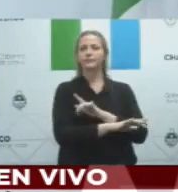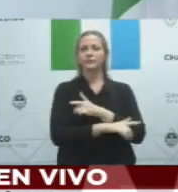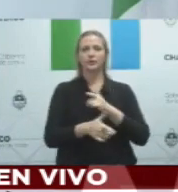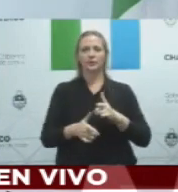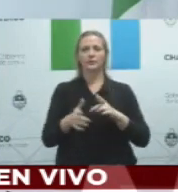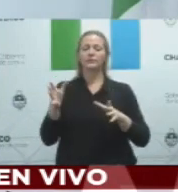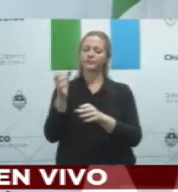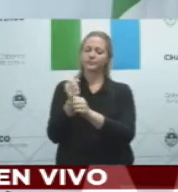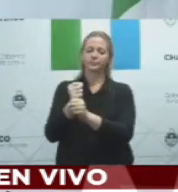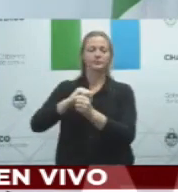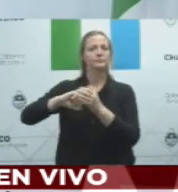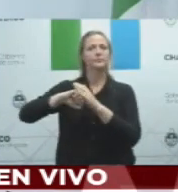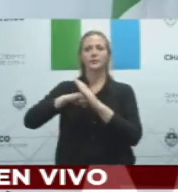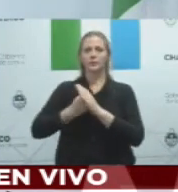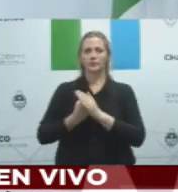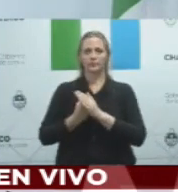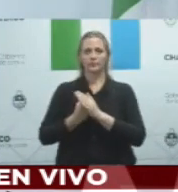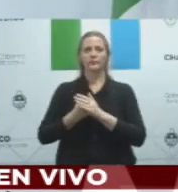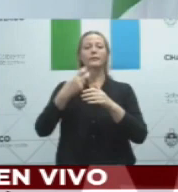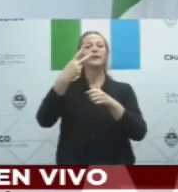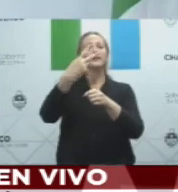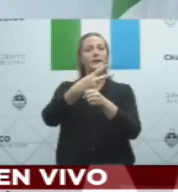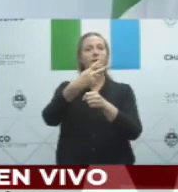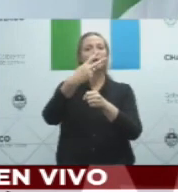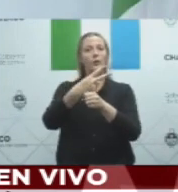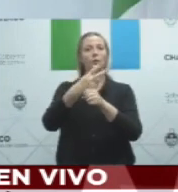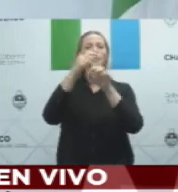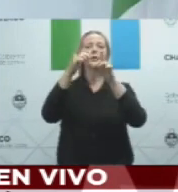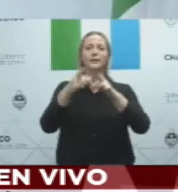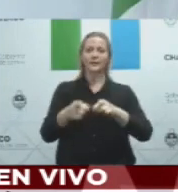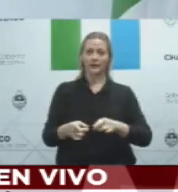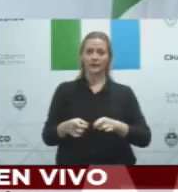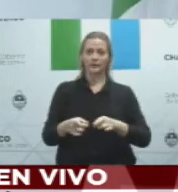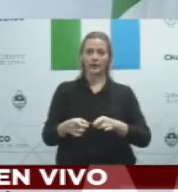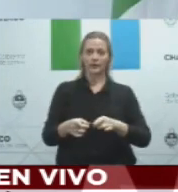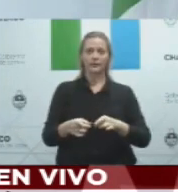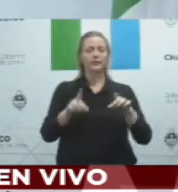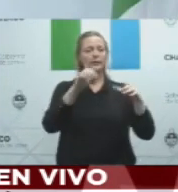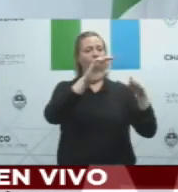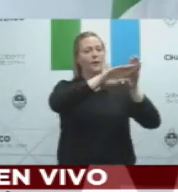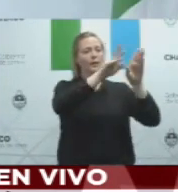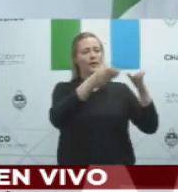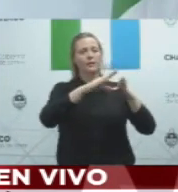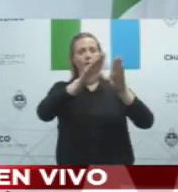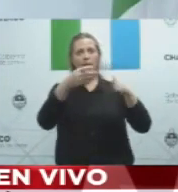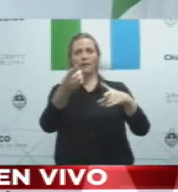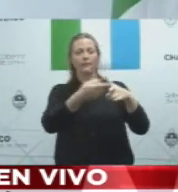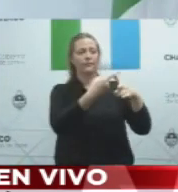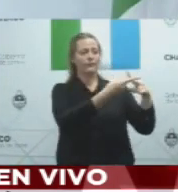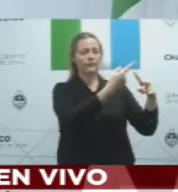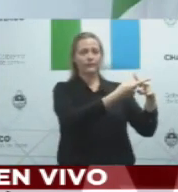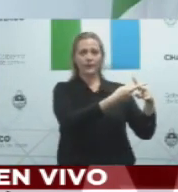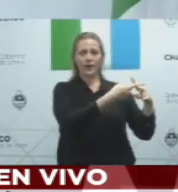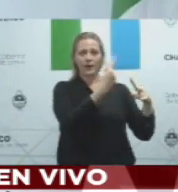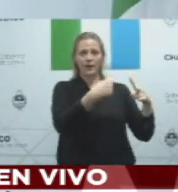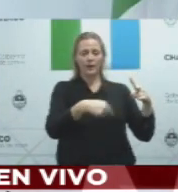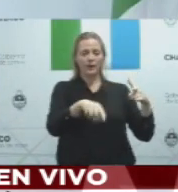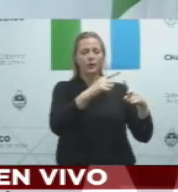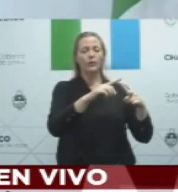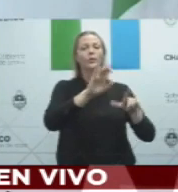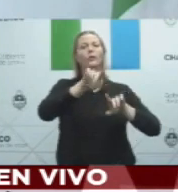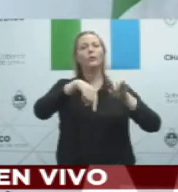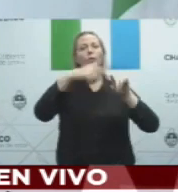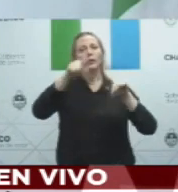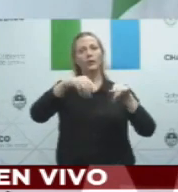y cobros que impliquen aglomeración de personas. Eso está regulado por la Autoridad Nacional y el Banco Central de la República Argentina.